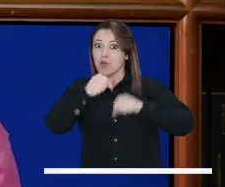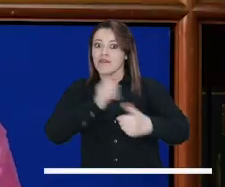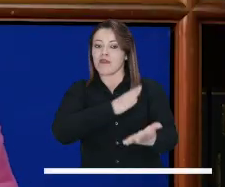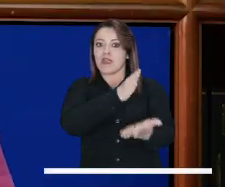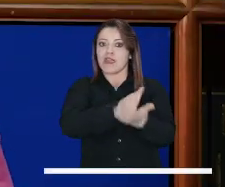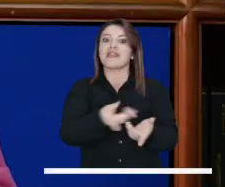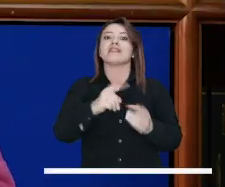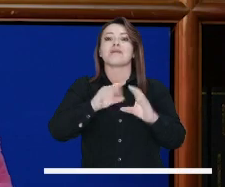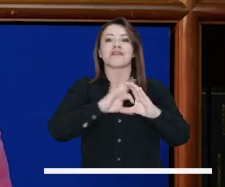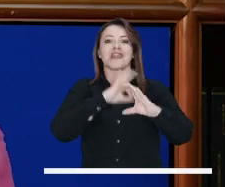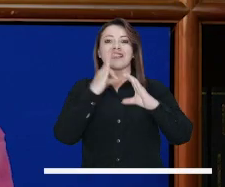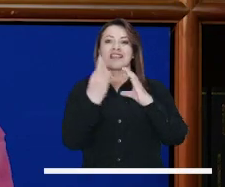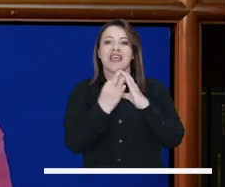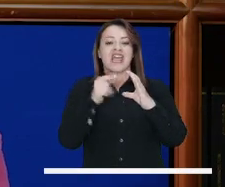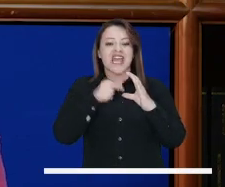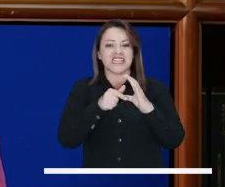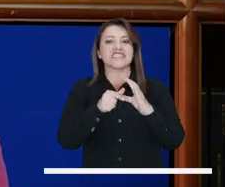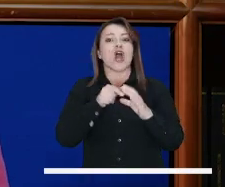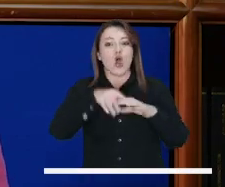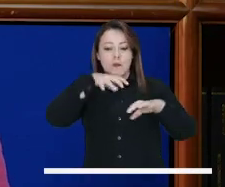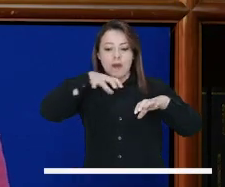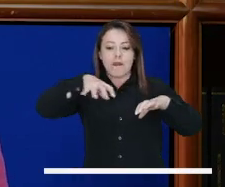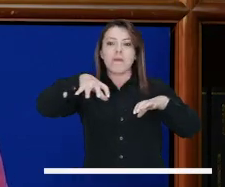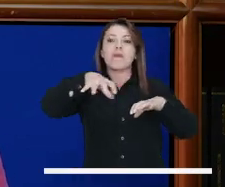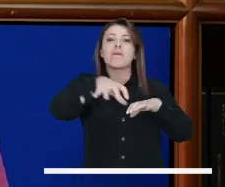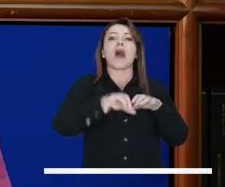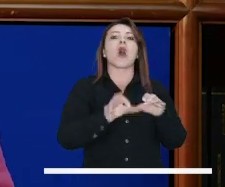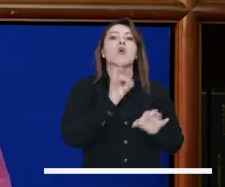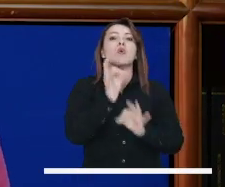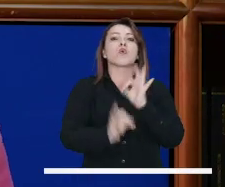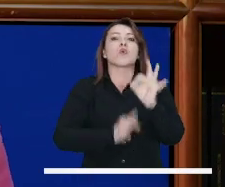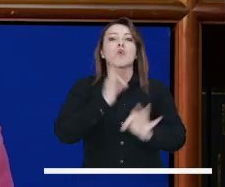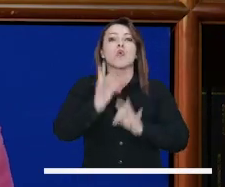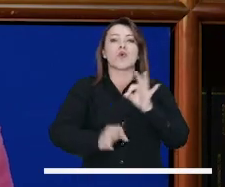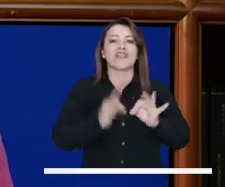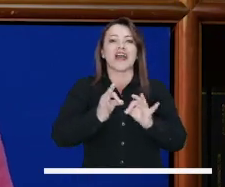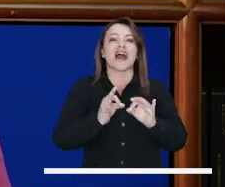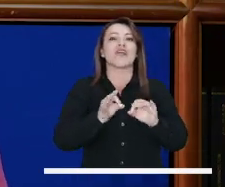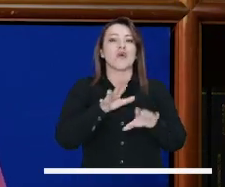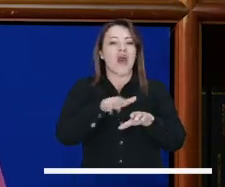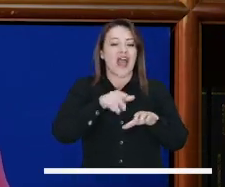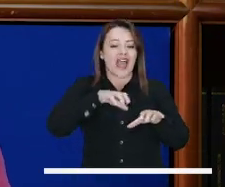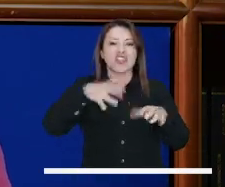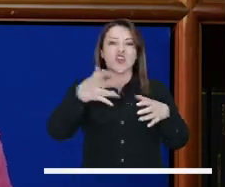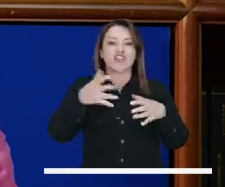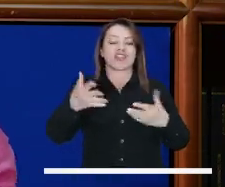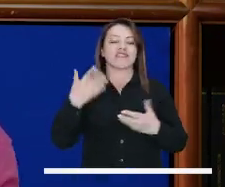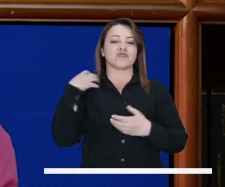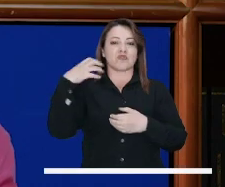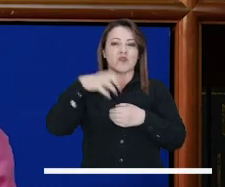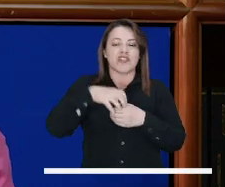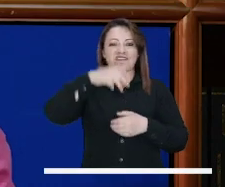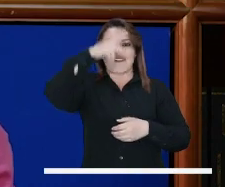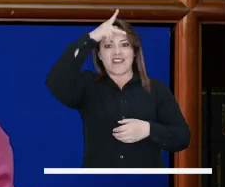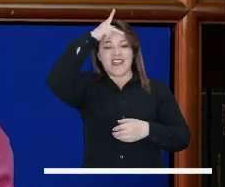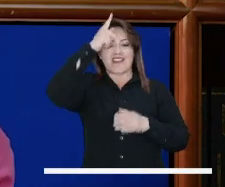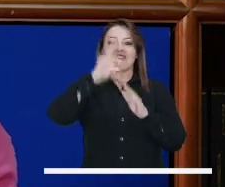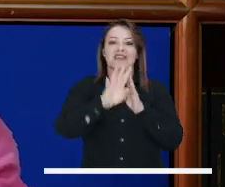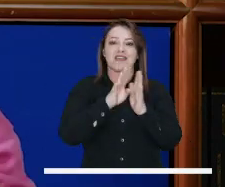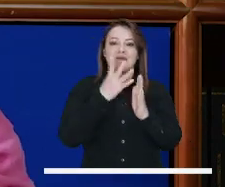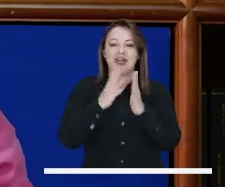en las localidades son lugares importantes. Hoy en día también tenemos las manzanas del cuidado. 17 manzanas en localidades como